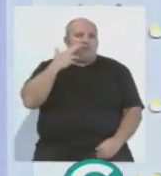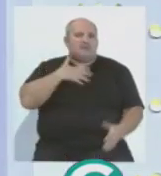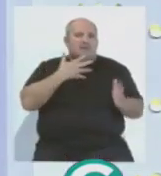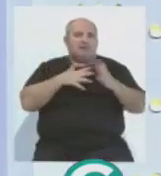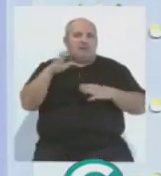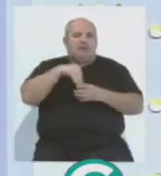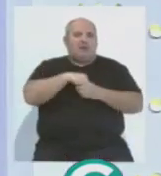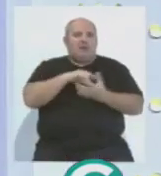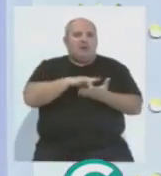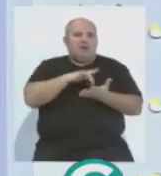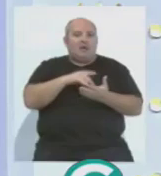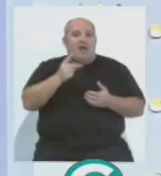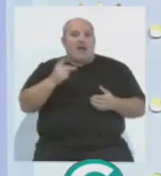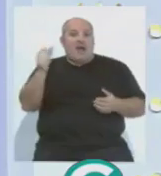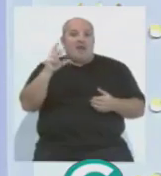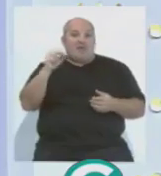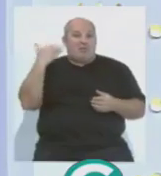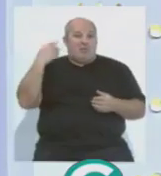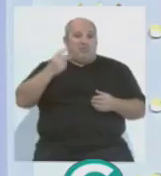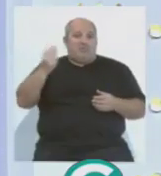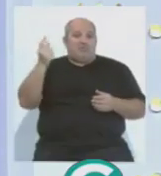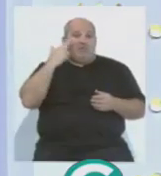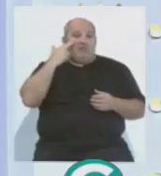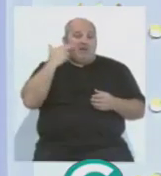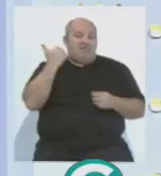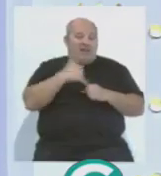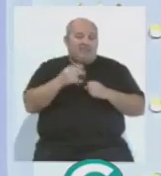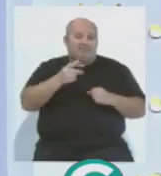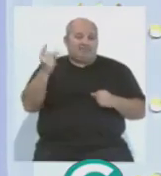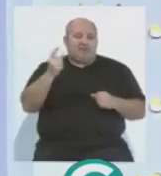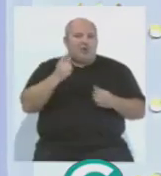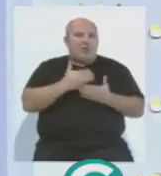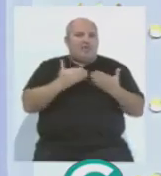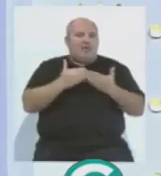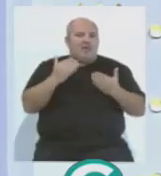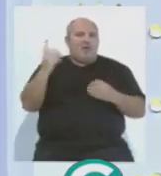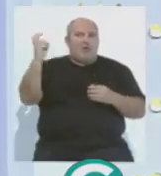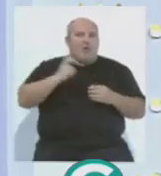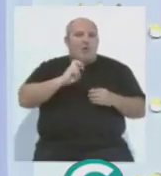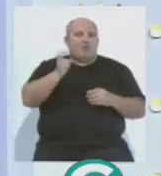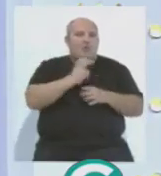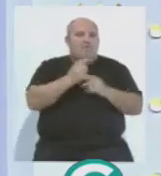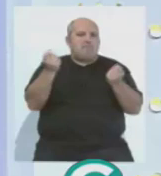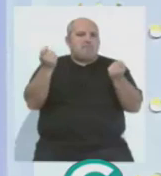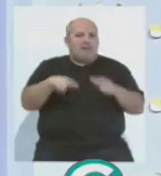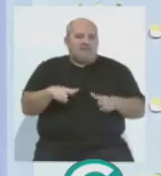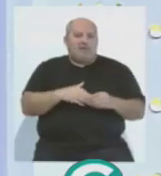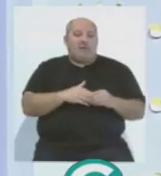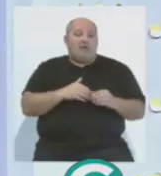siempre de que se nos fuera Álvaro era precisamente por eso, porque no sabíamos y no confiábamos en que fuésemos a encontrar un jugador similar.